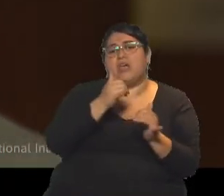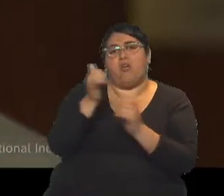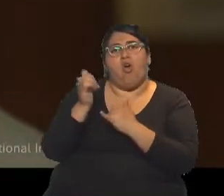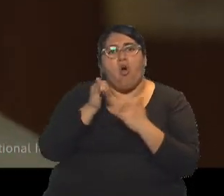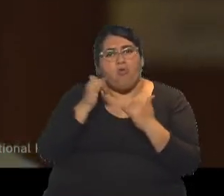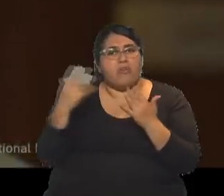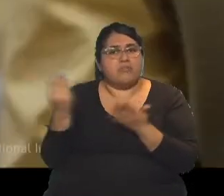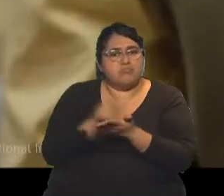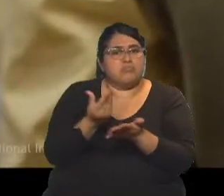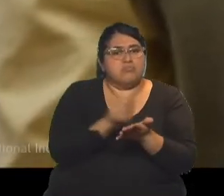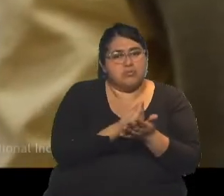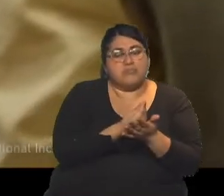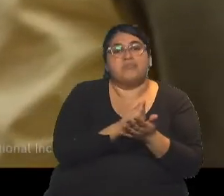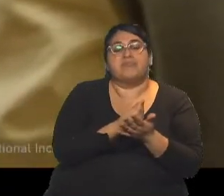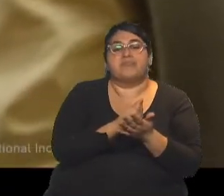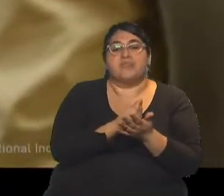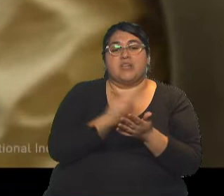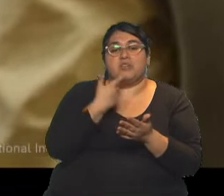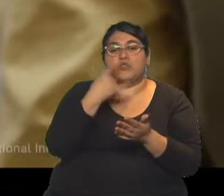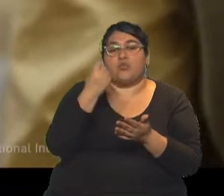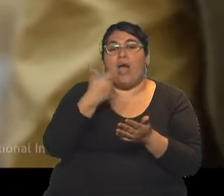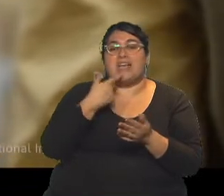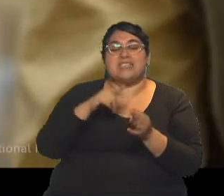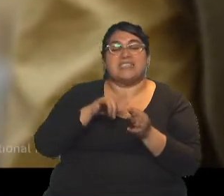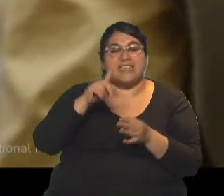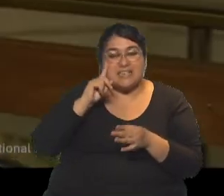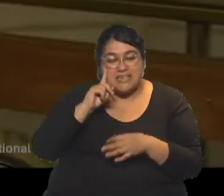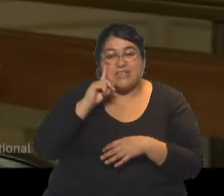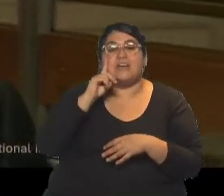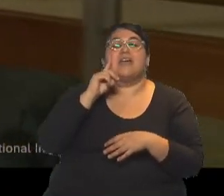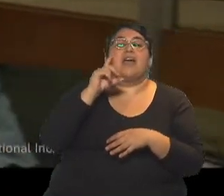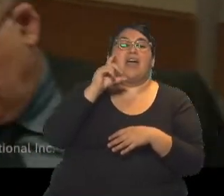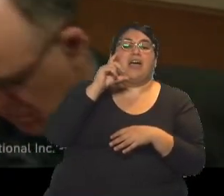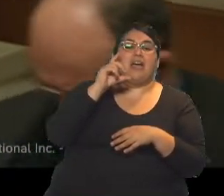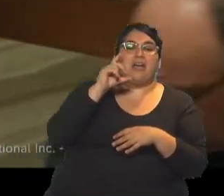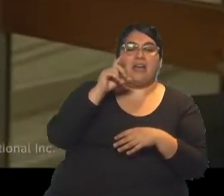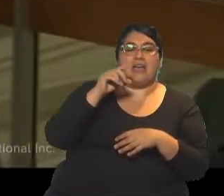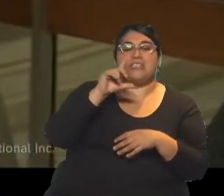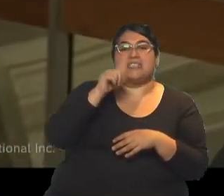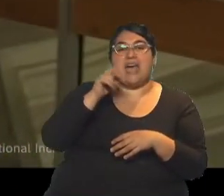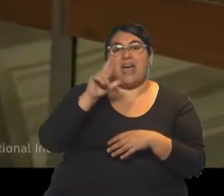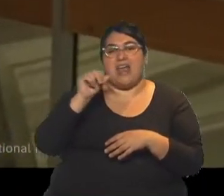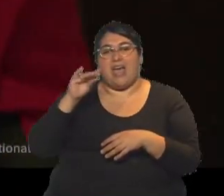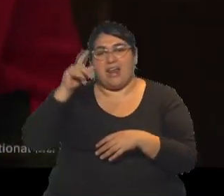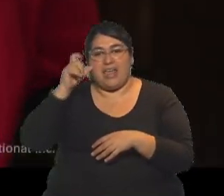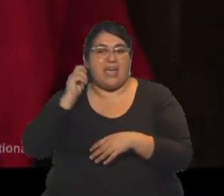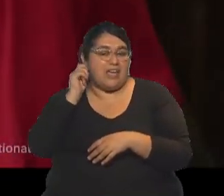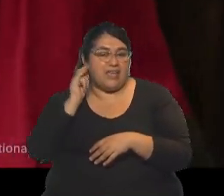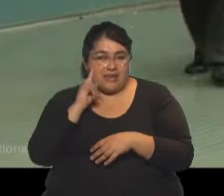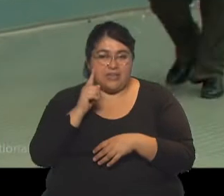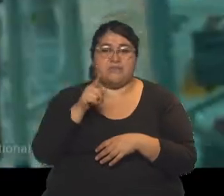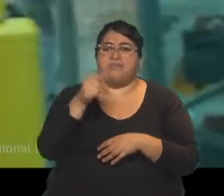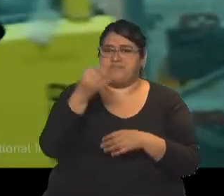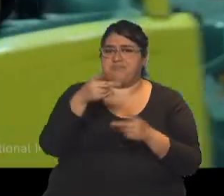como la de Agustina Suasquita, Pabrica, Mónica Rayola, tremenda, Nachito Saralegui. La historia de, no digo un